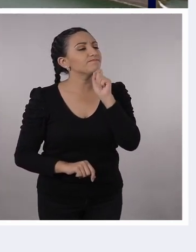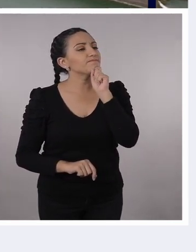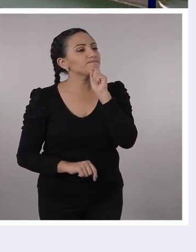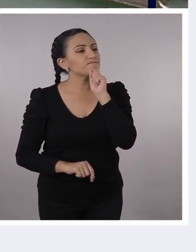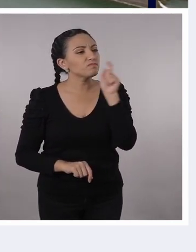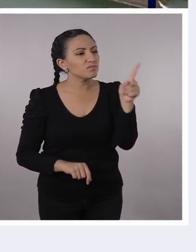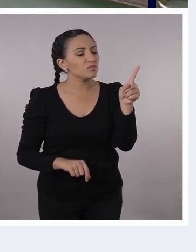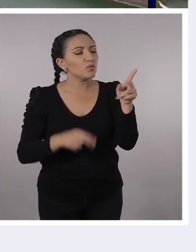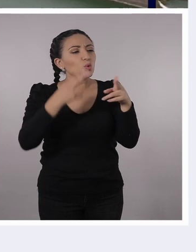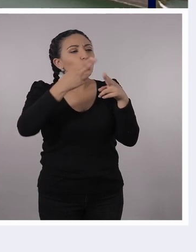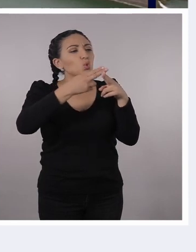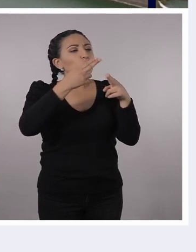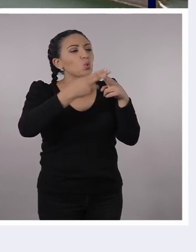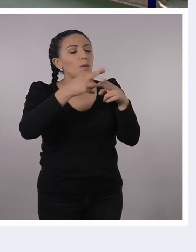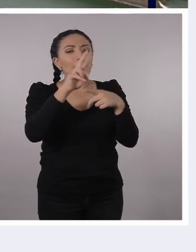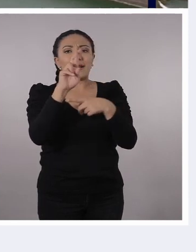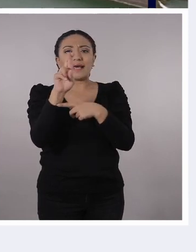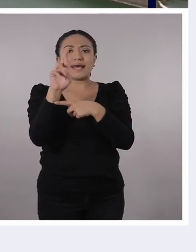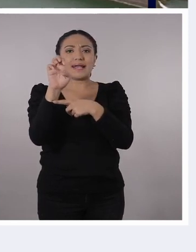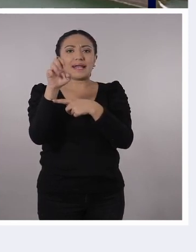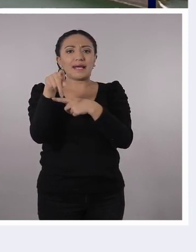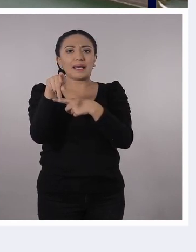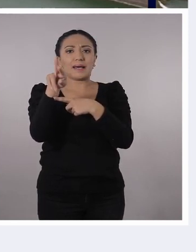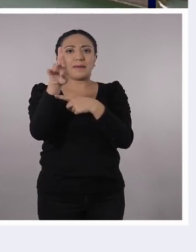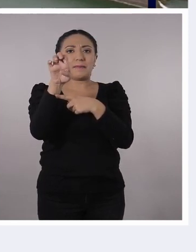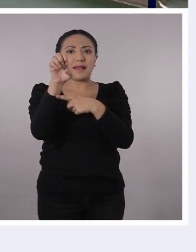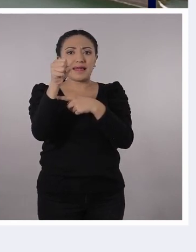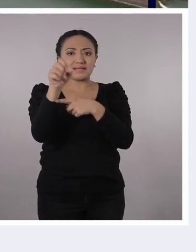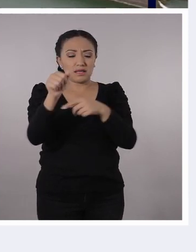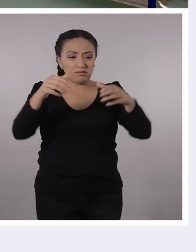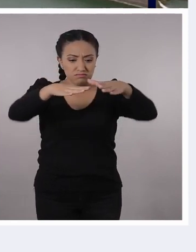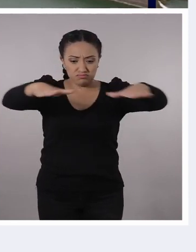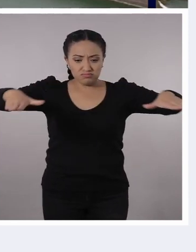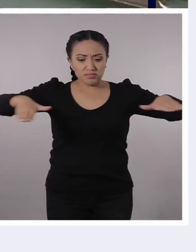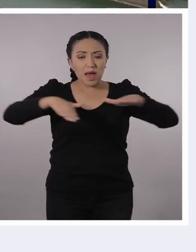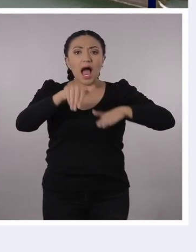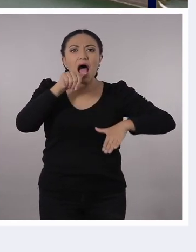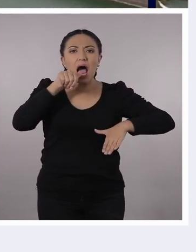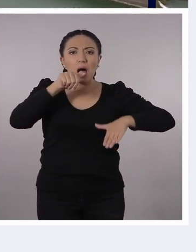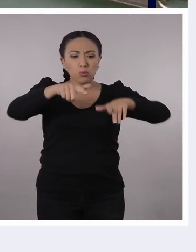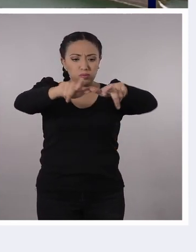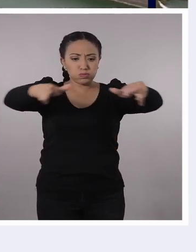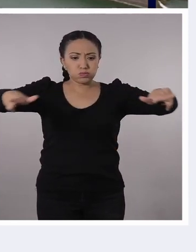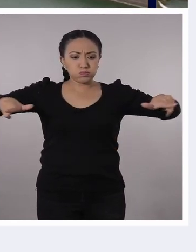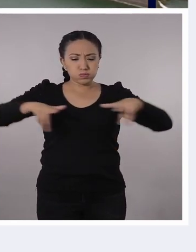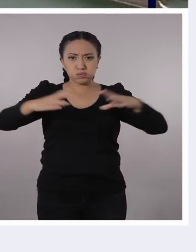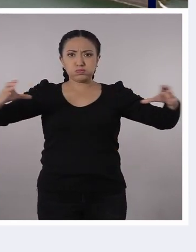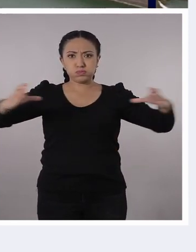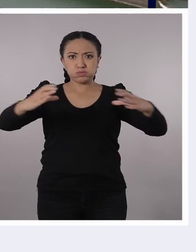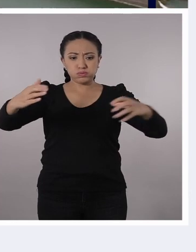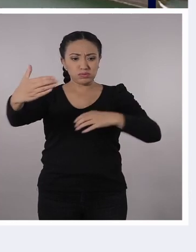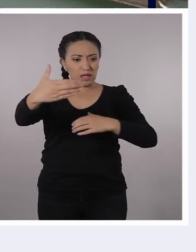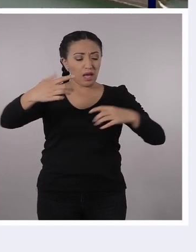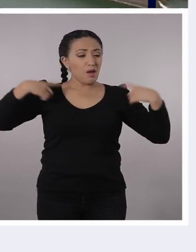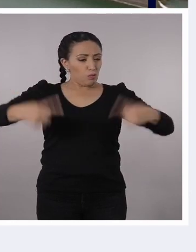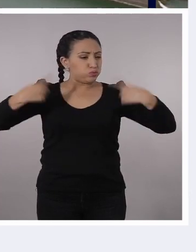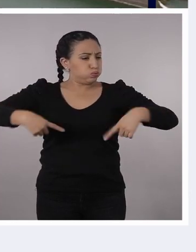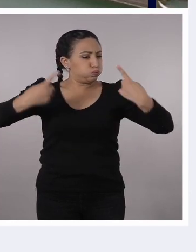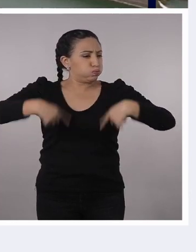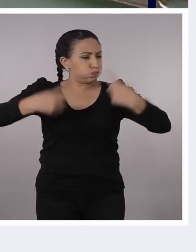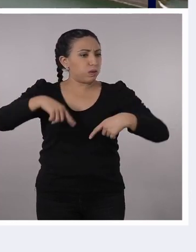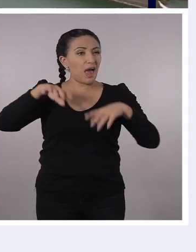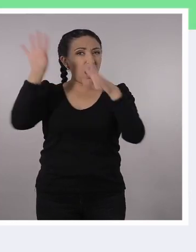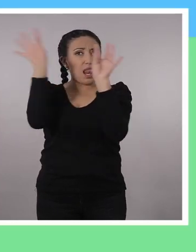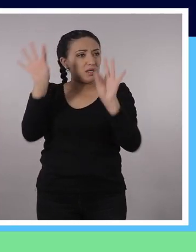Profe, esa es una represa. Yo veo como es una mucha agua acumulada y que genera, es una represa para generar energía